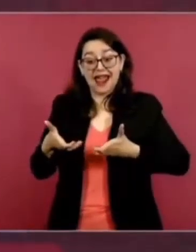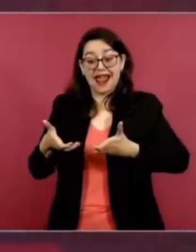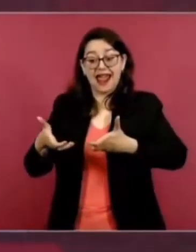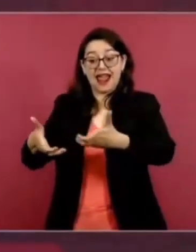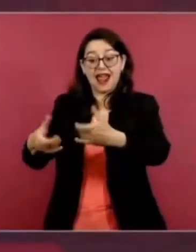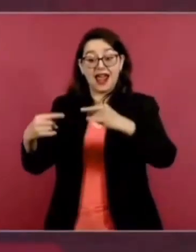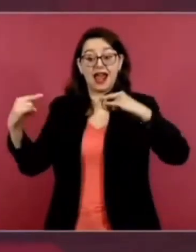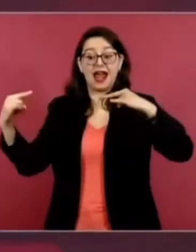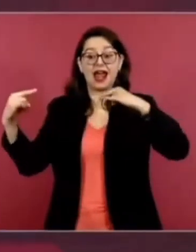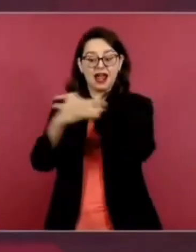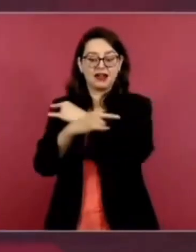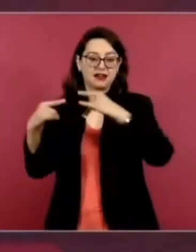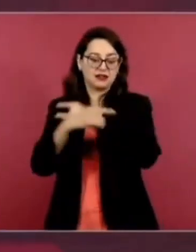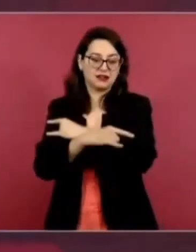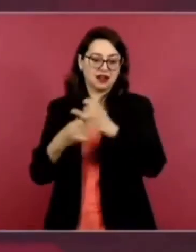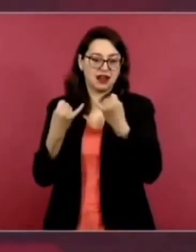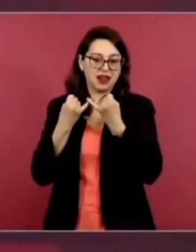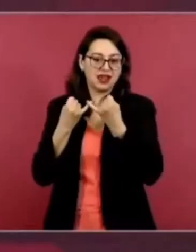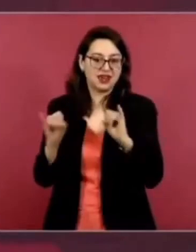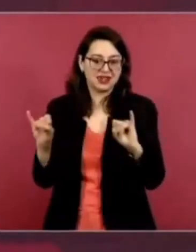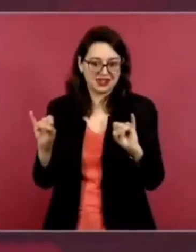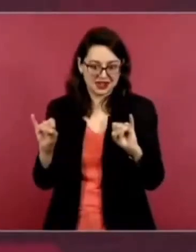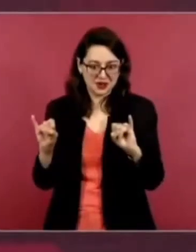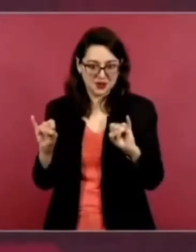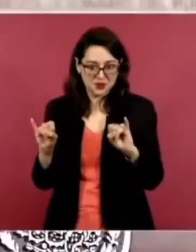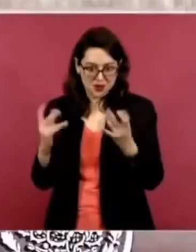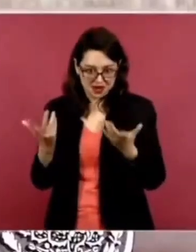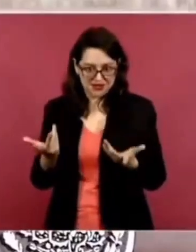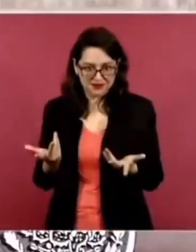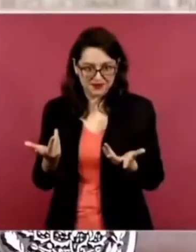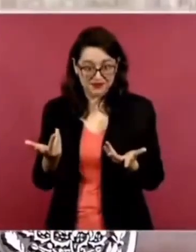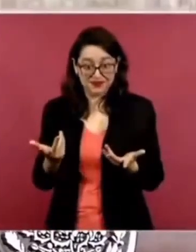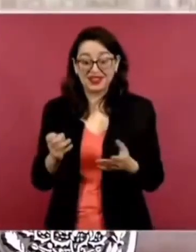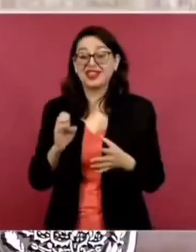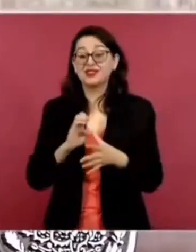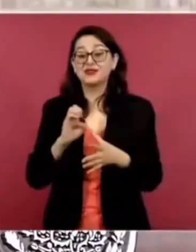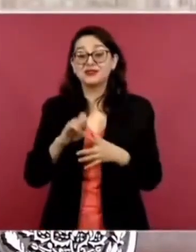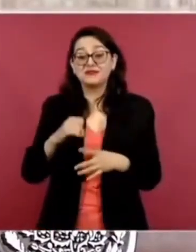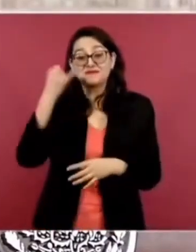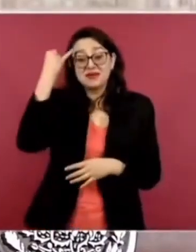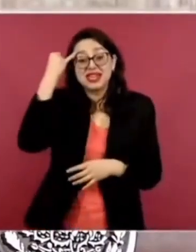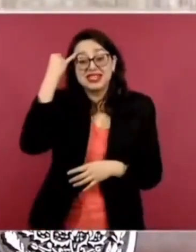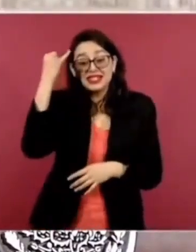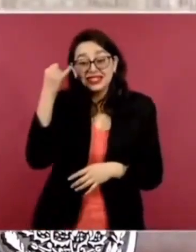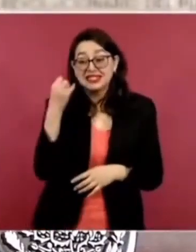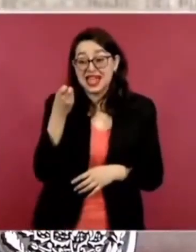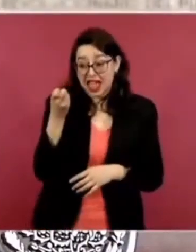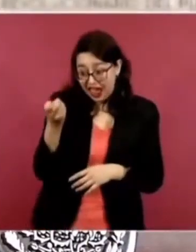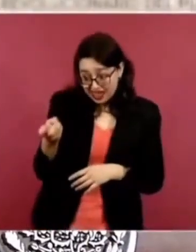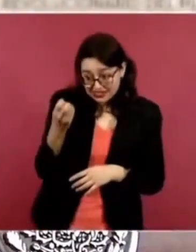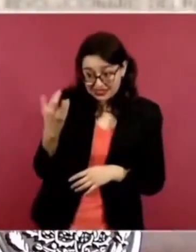Entonces, si estamos hablando del 56, ¿no? 58.